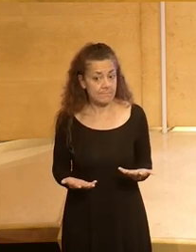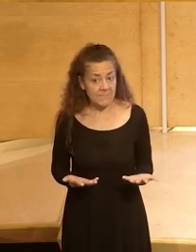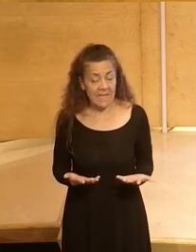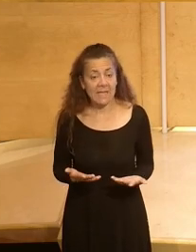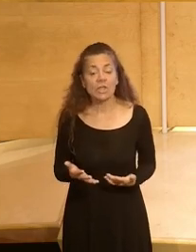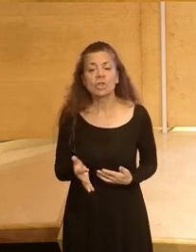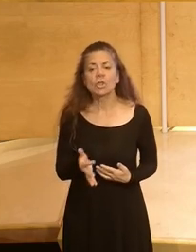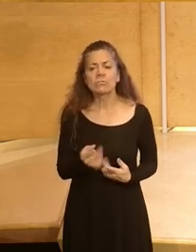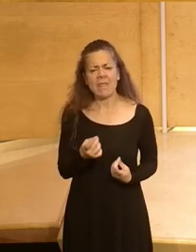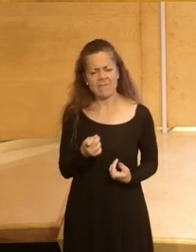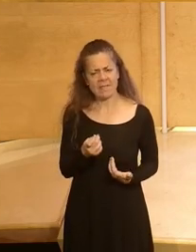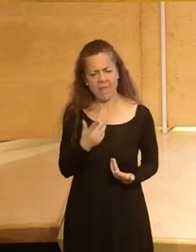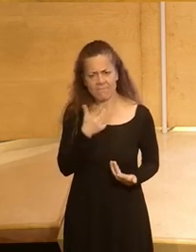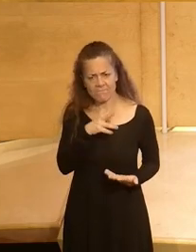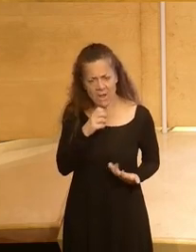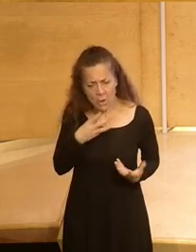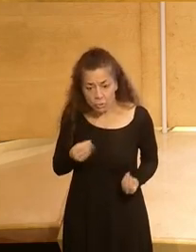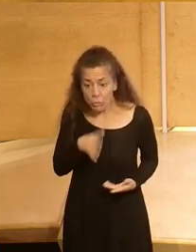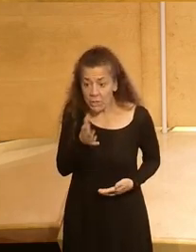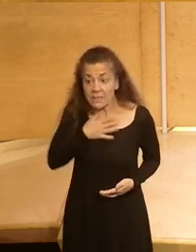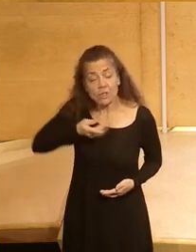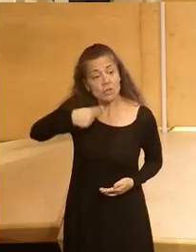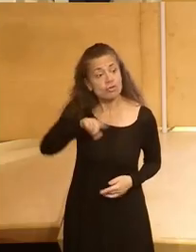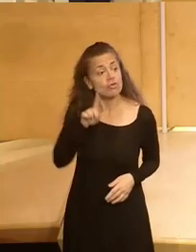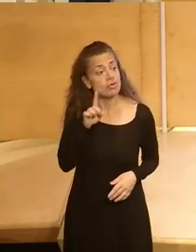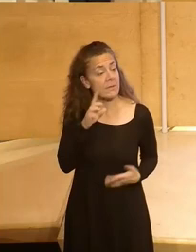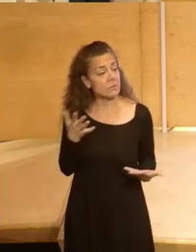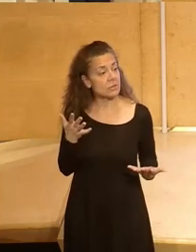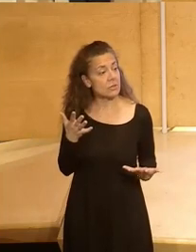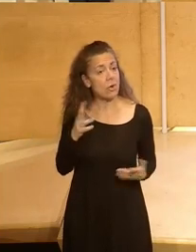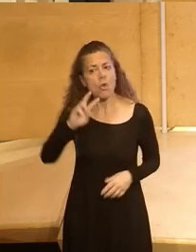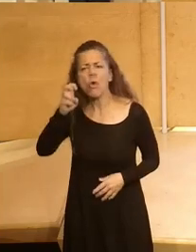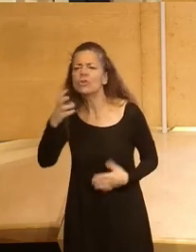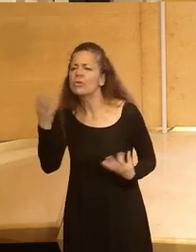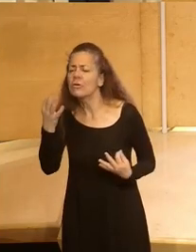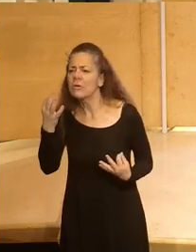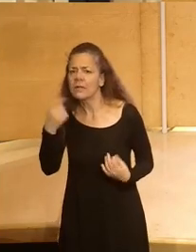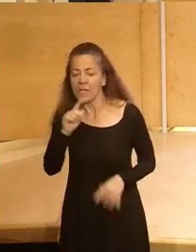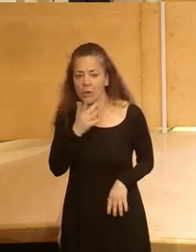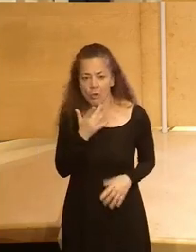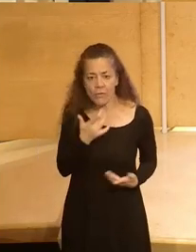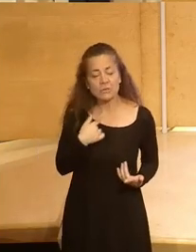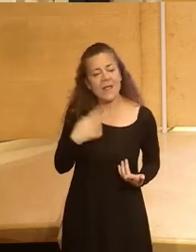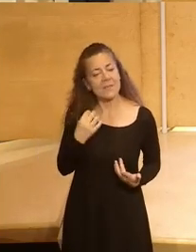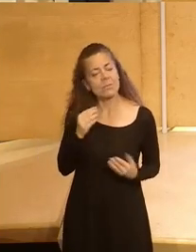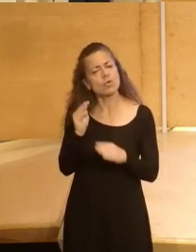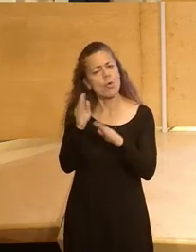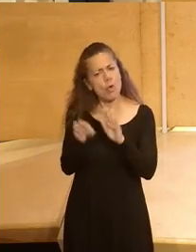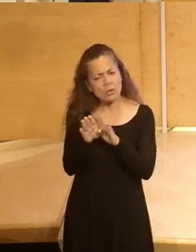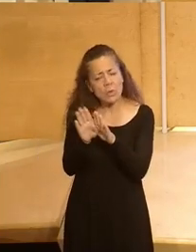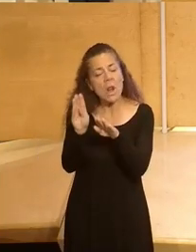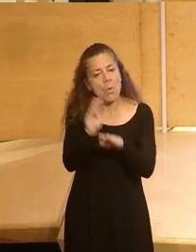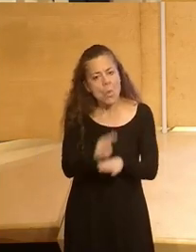tenemos que valorar mucho porque nosotros no sabemos qué es lo otro entonces tenemos que seguir cuidándolo